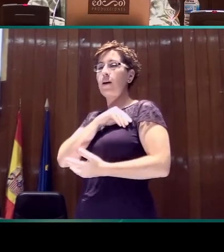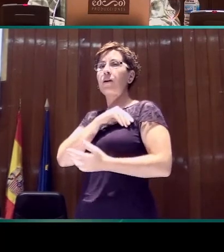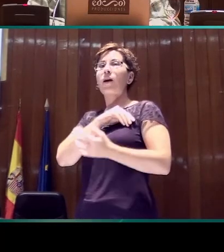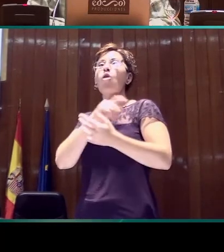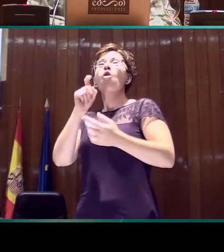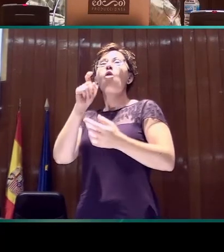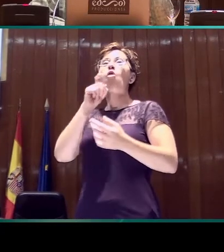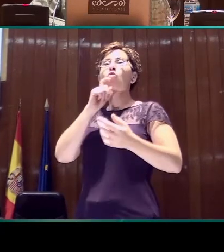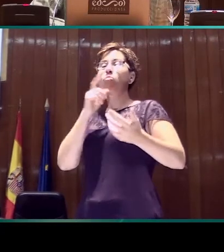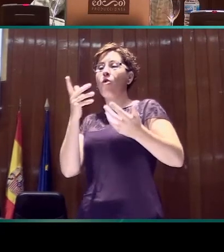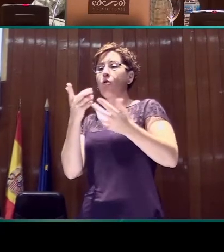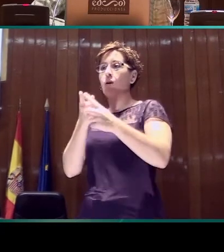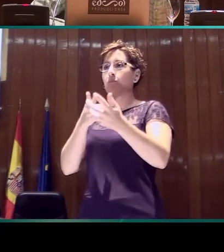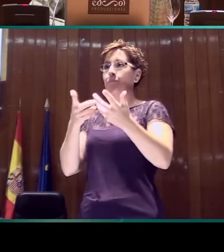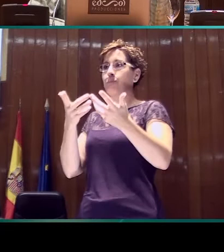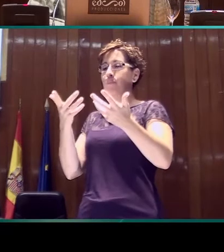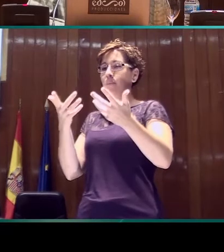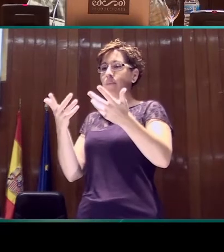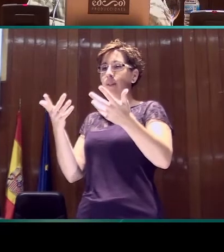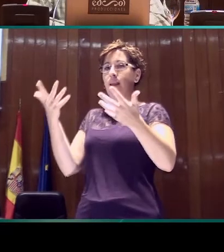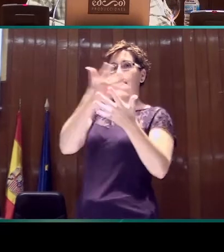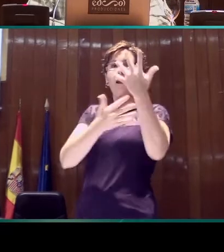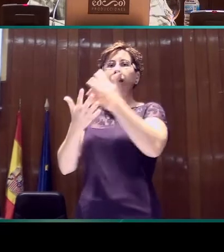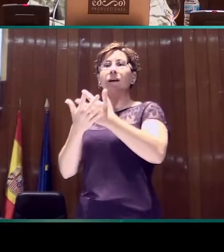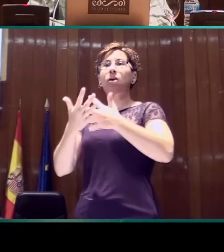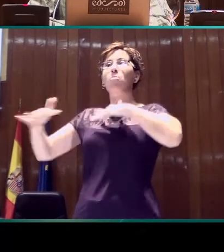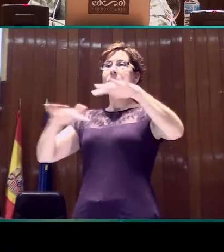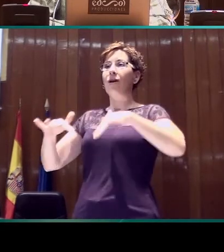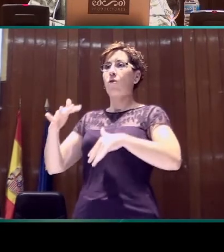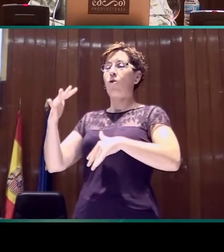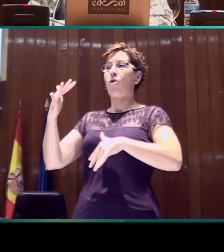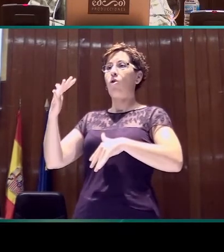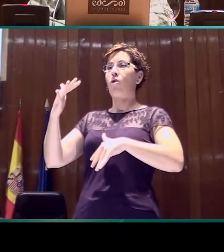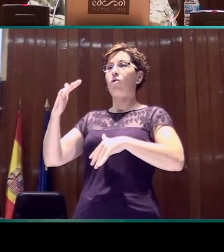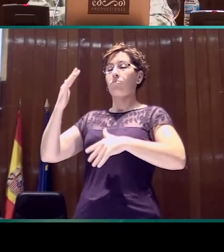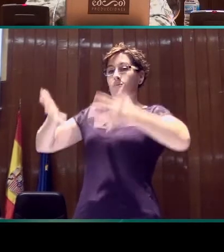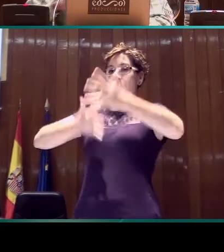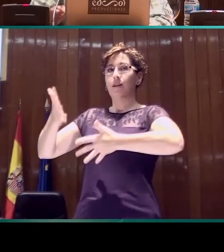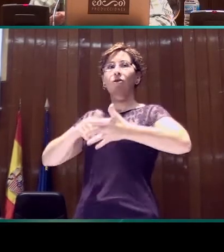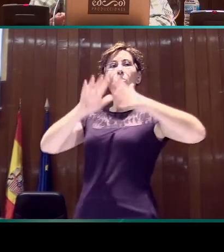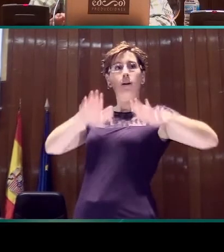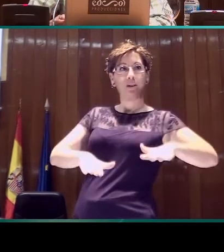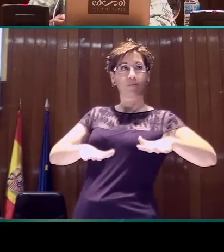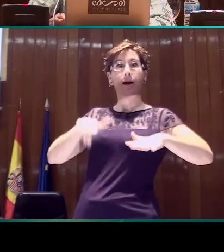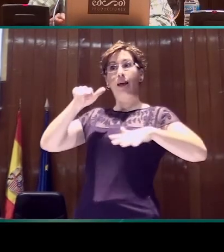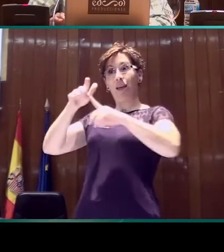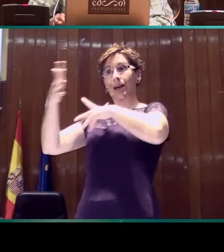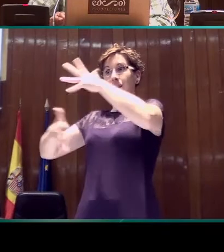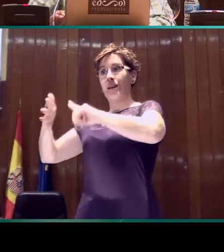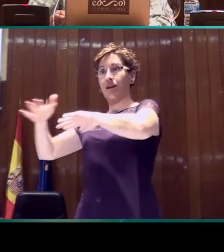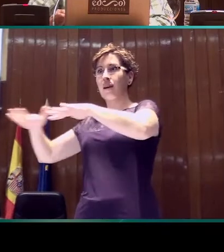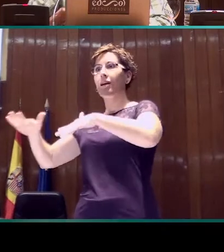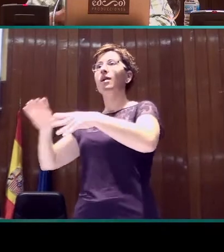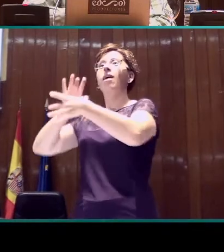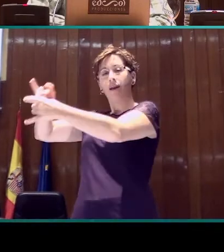la mano dominante con la mano no dominante, que es en la que solemos situar la boya lista. Y algunas conclusiones al final.